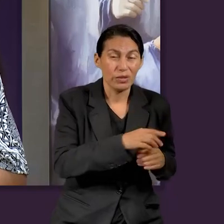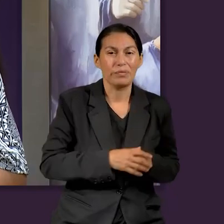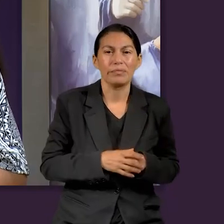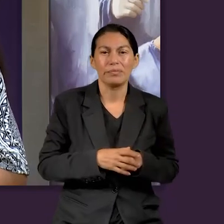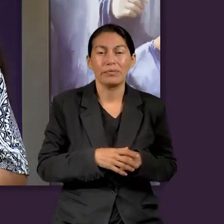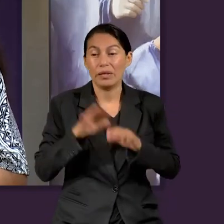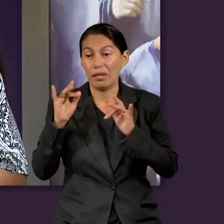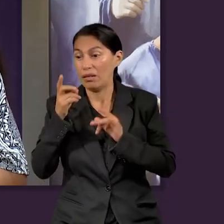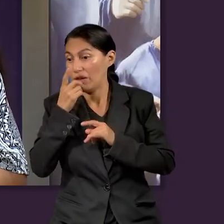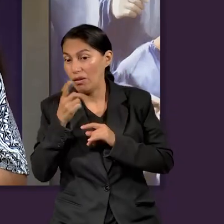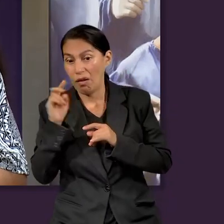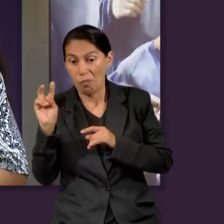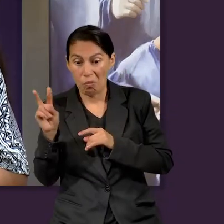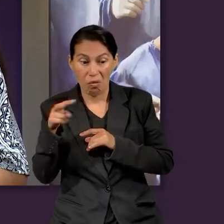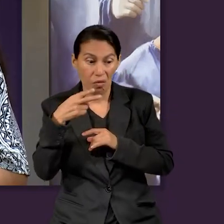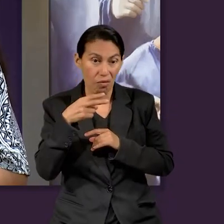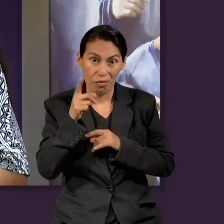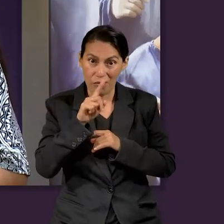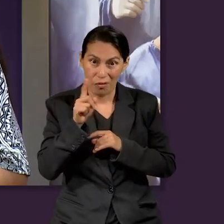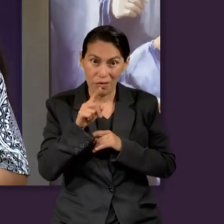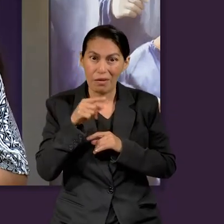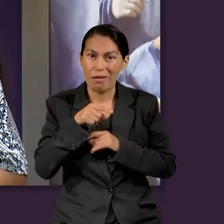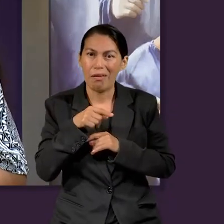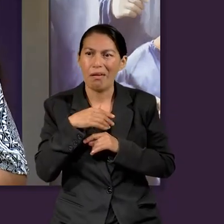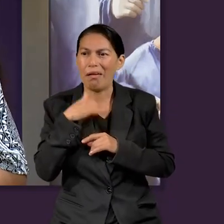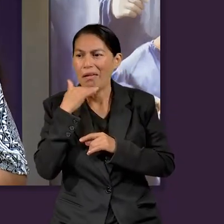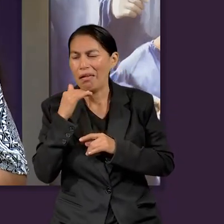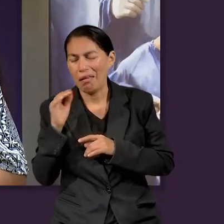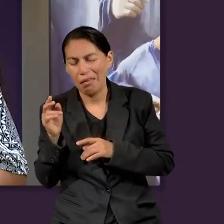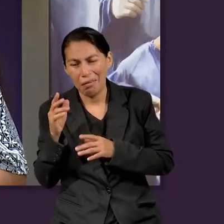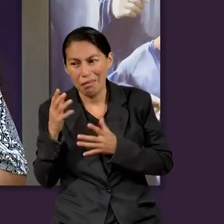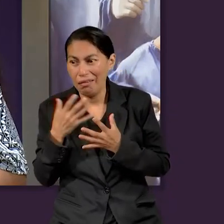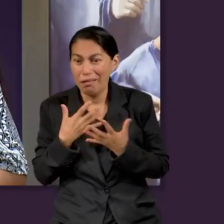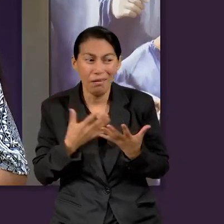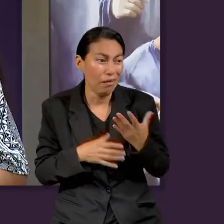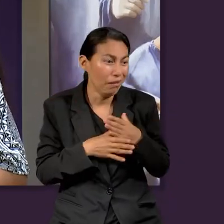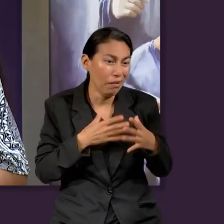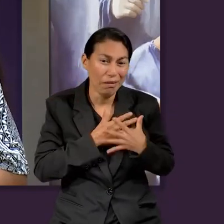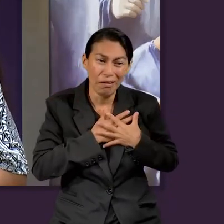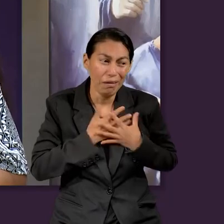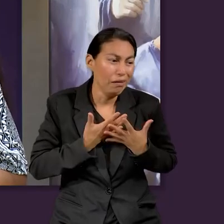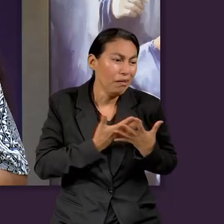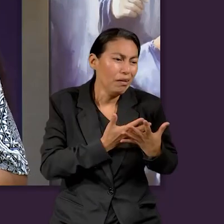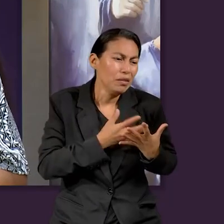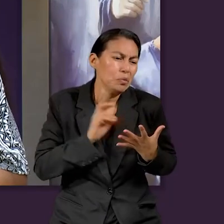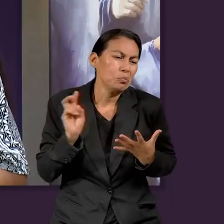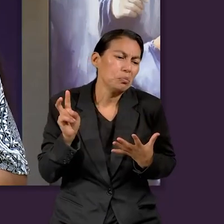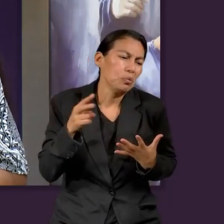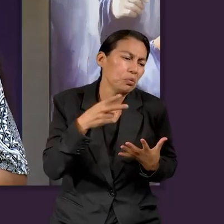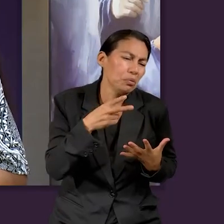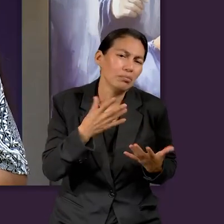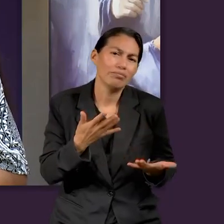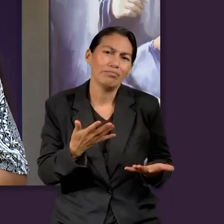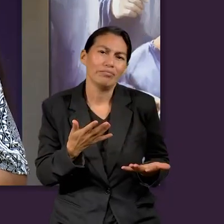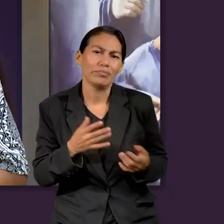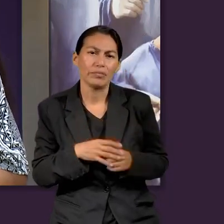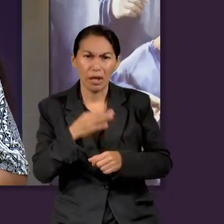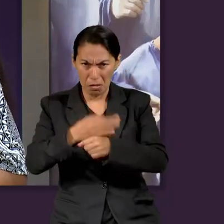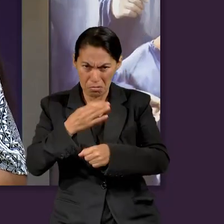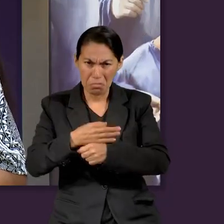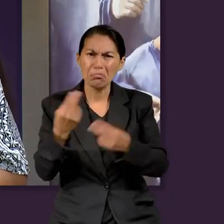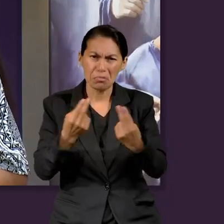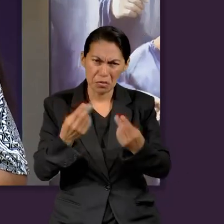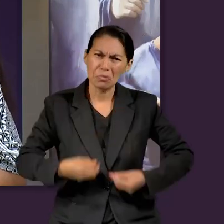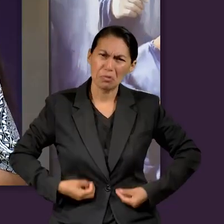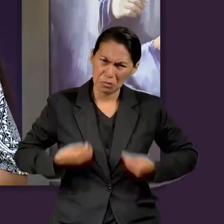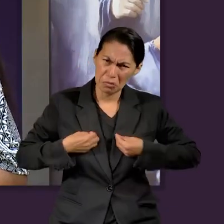Así que debemos de aprender a no estar tan arraigados a las cosas materiales. Quizás son necesarias para vivir